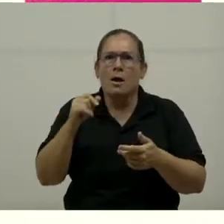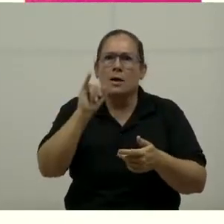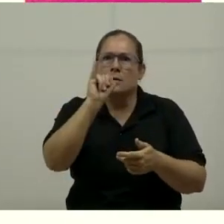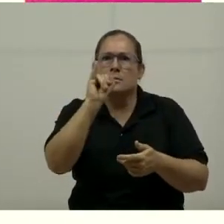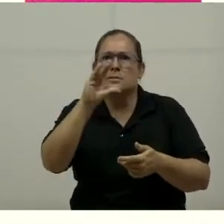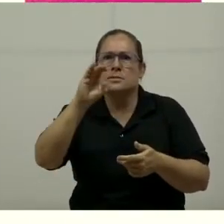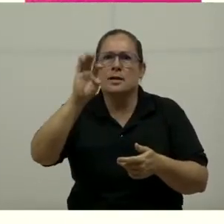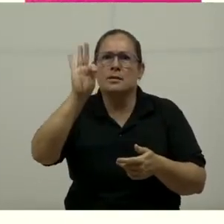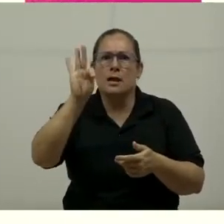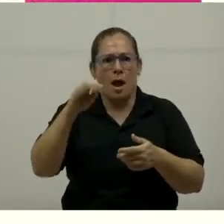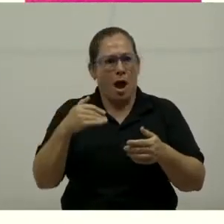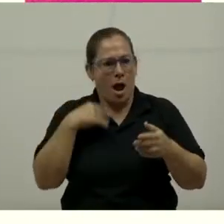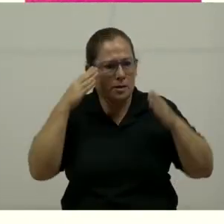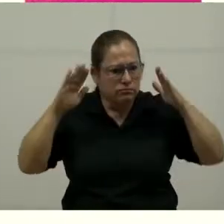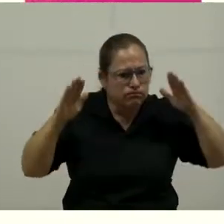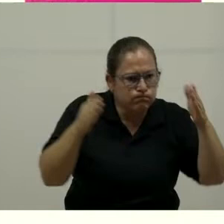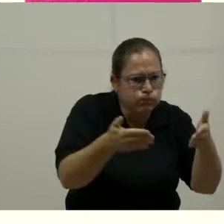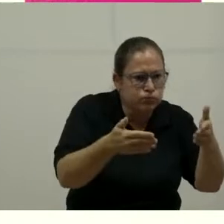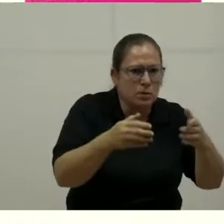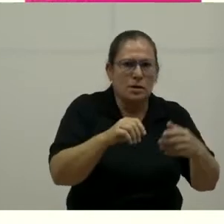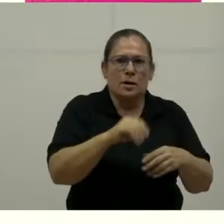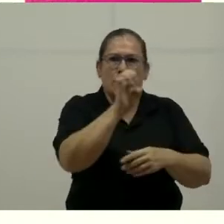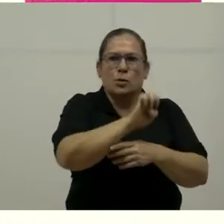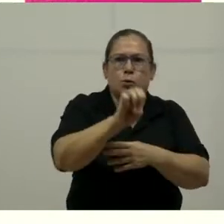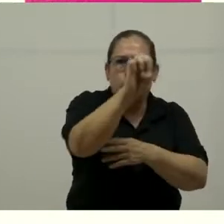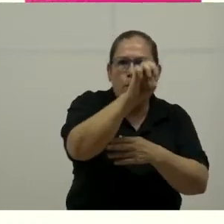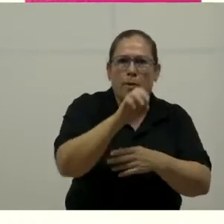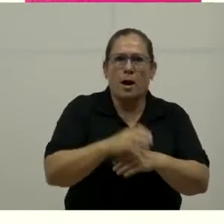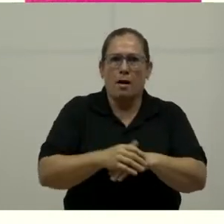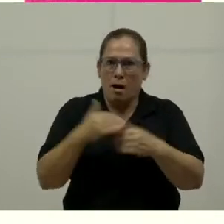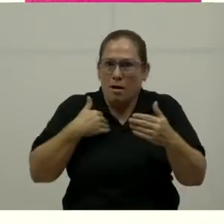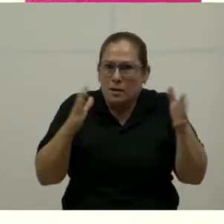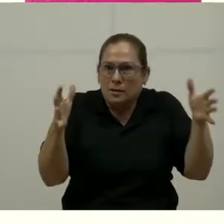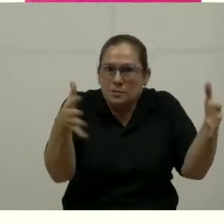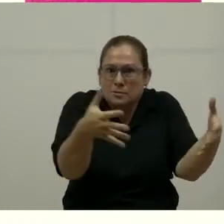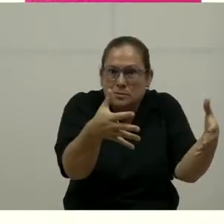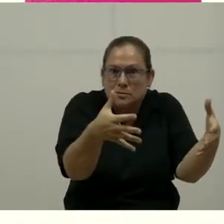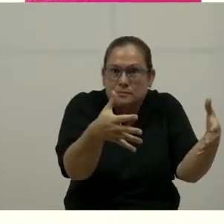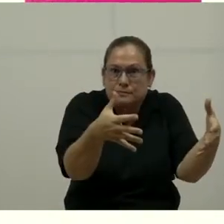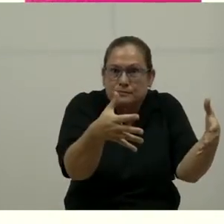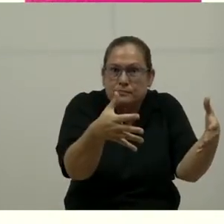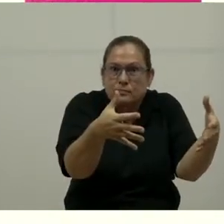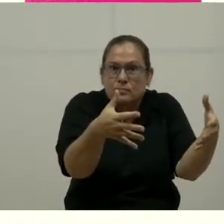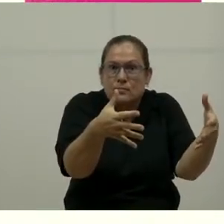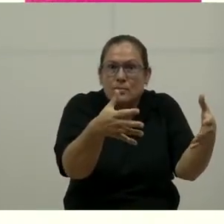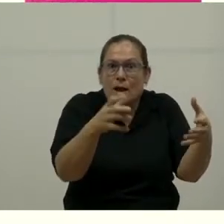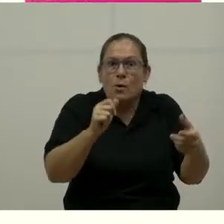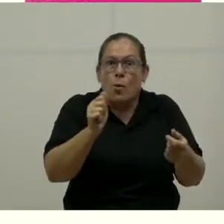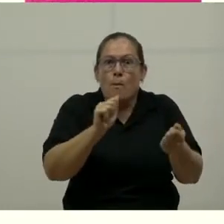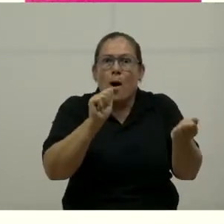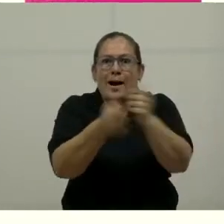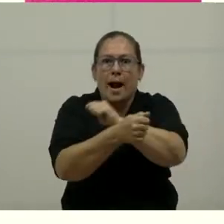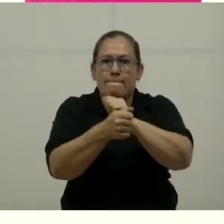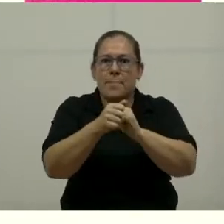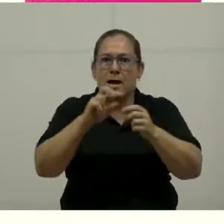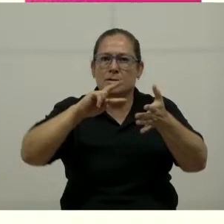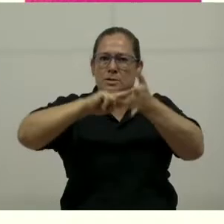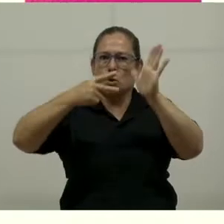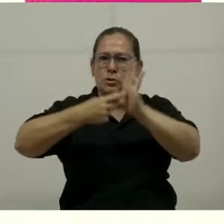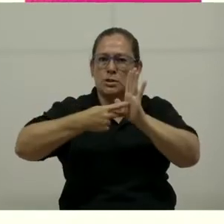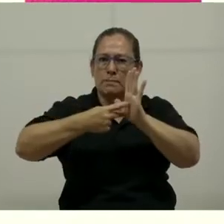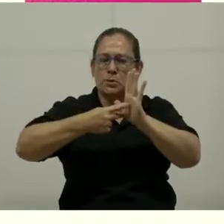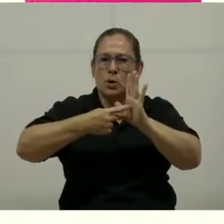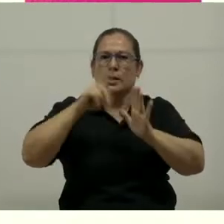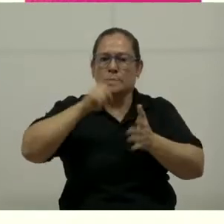Europa. Bueno, ¿y por qué no tenemos una unidad? Es un mercado. Es un mercado, exactamente. que tratarlo como tal. Es el cambio de concepto, ¿verdad? Entonces